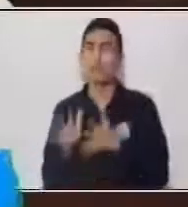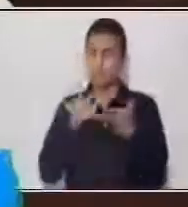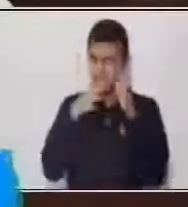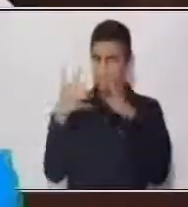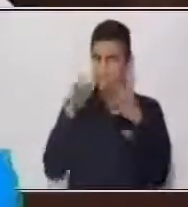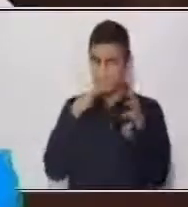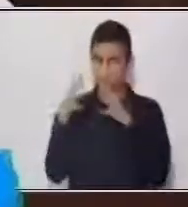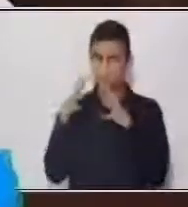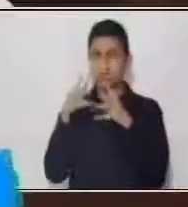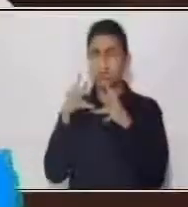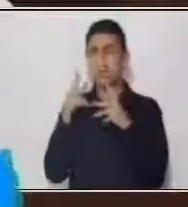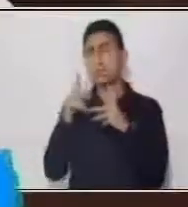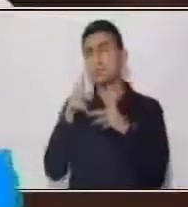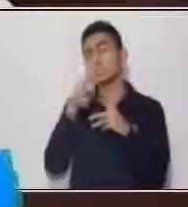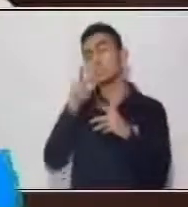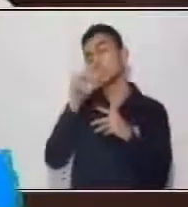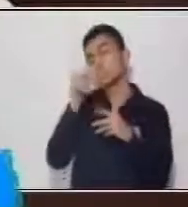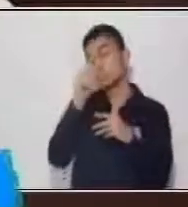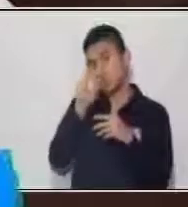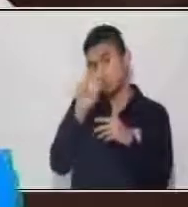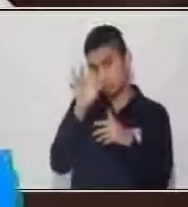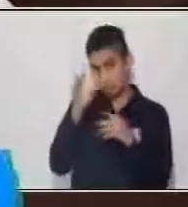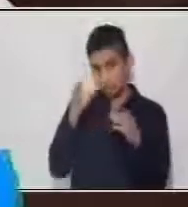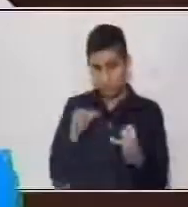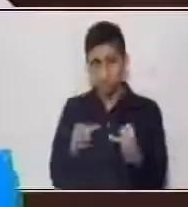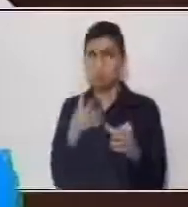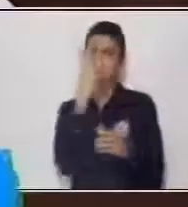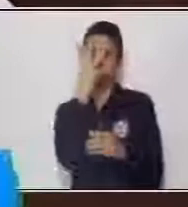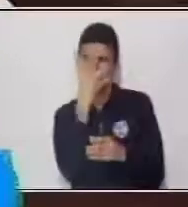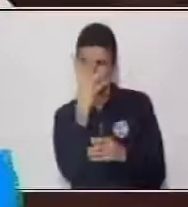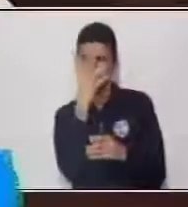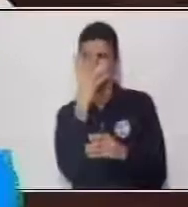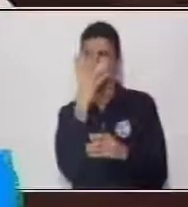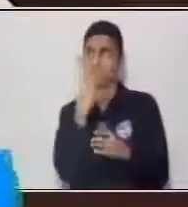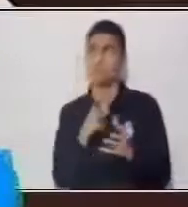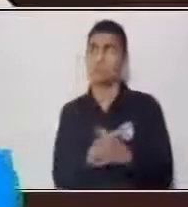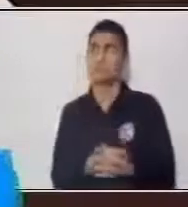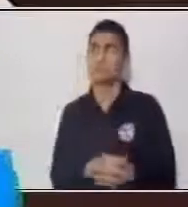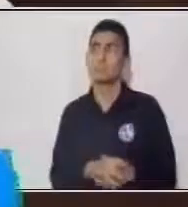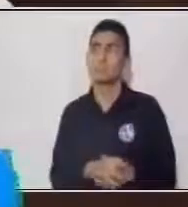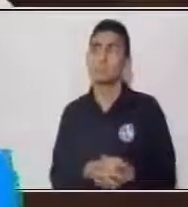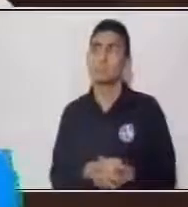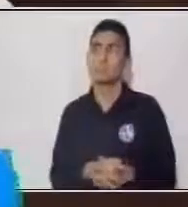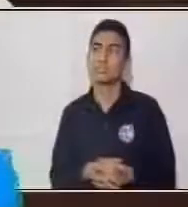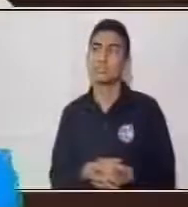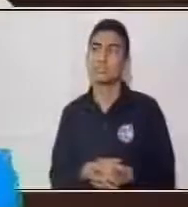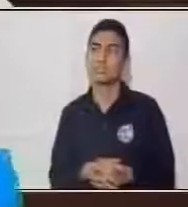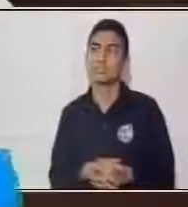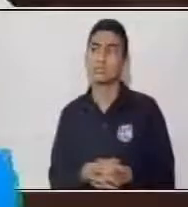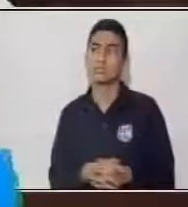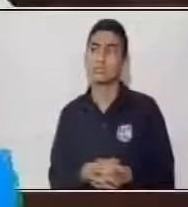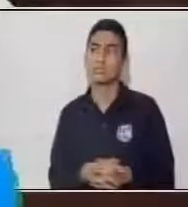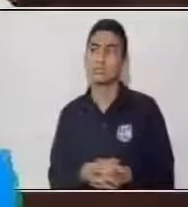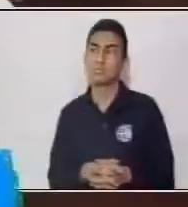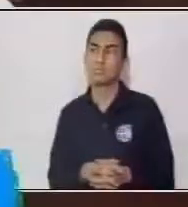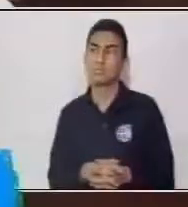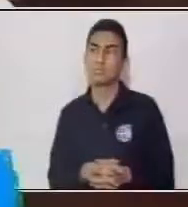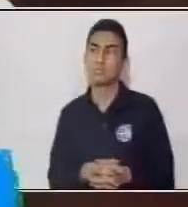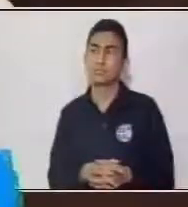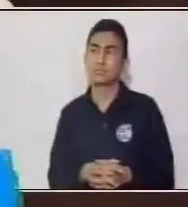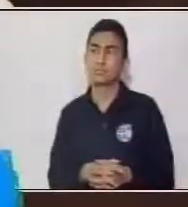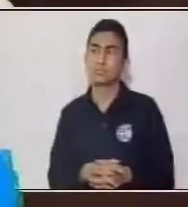Aproximadamente en el vaso yo voy a depositar cuatro cucharas de sal.